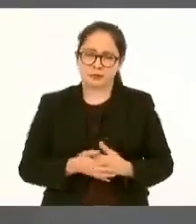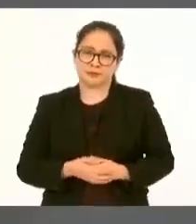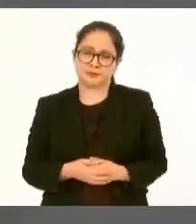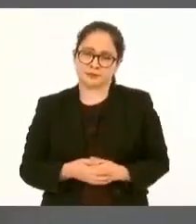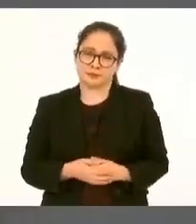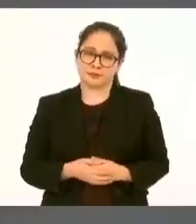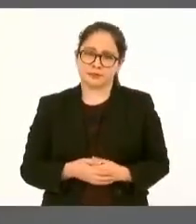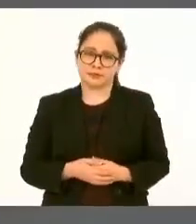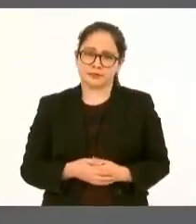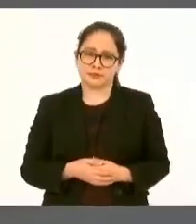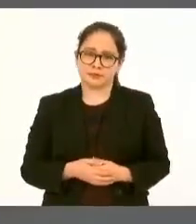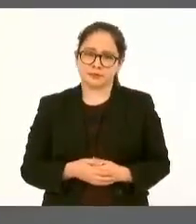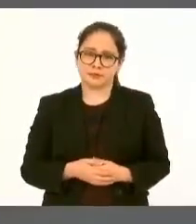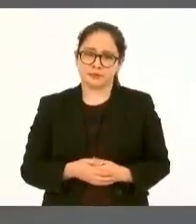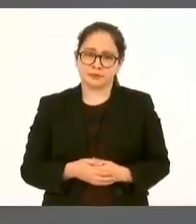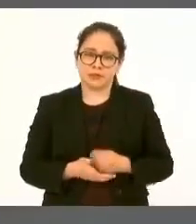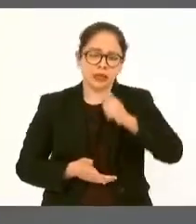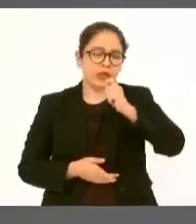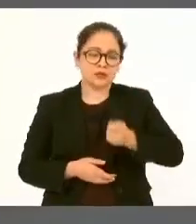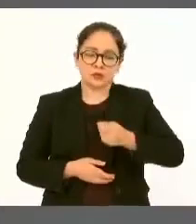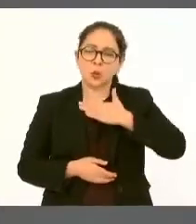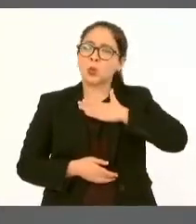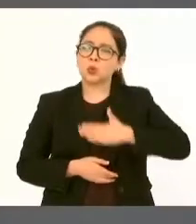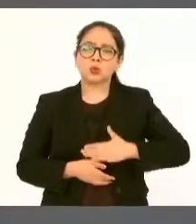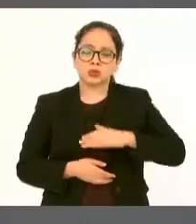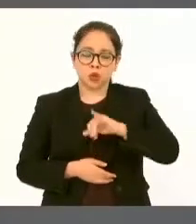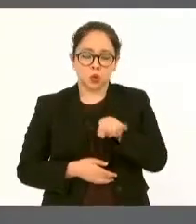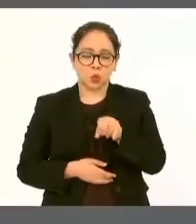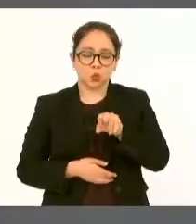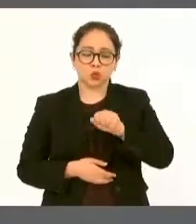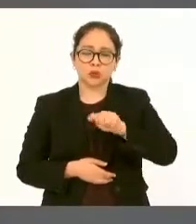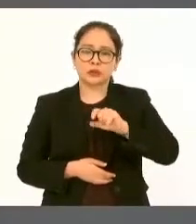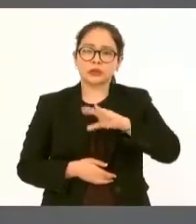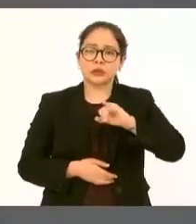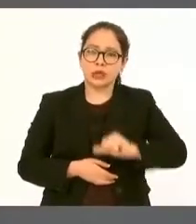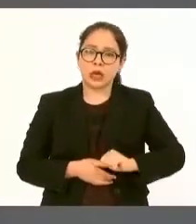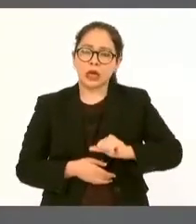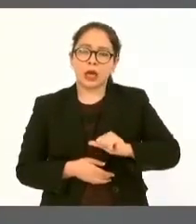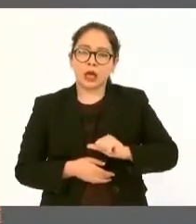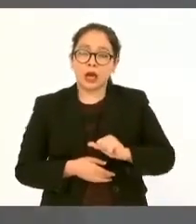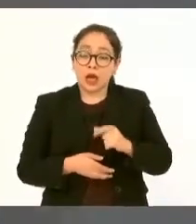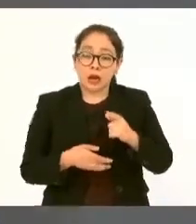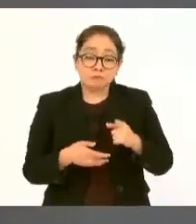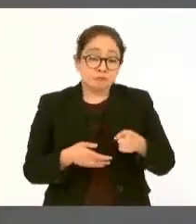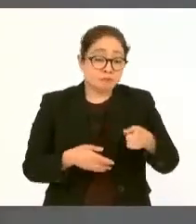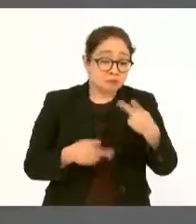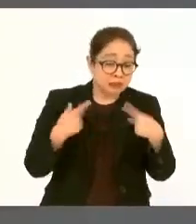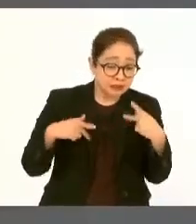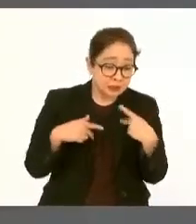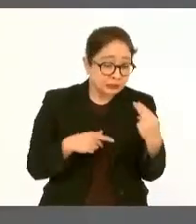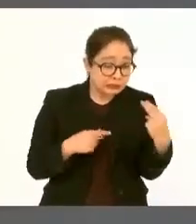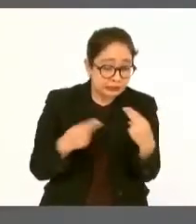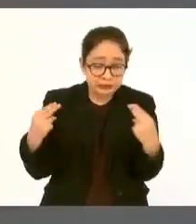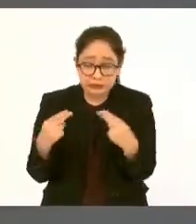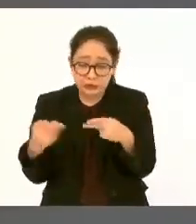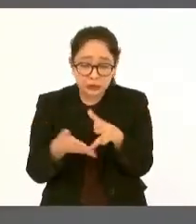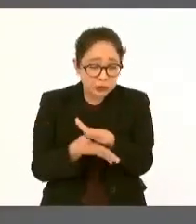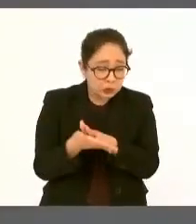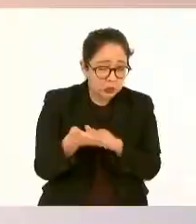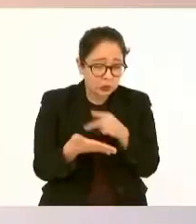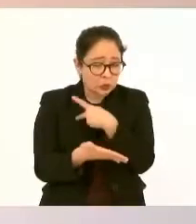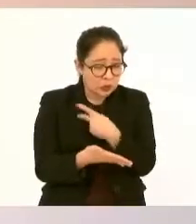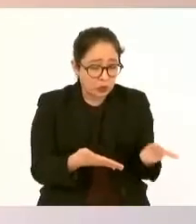a quien tiene menos. Esa es la filosofía